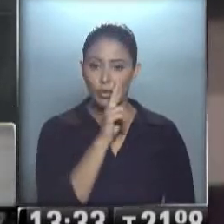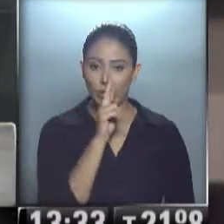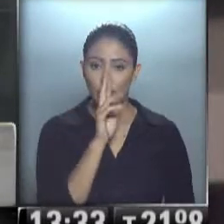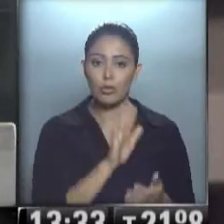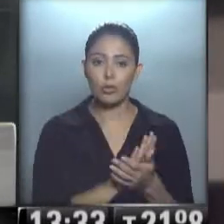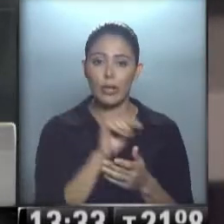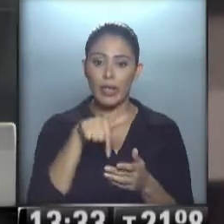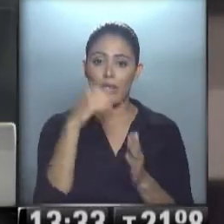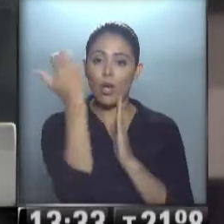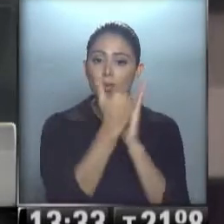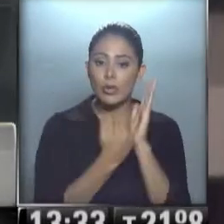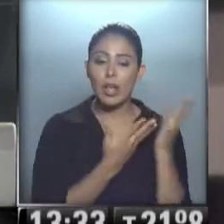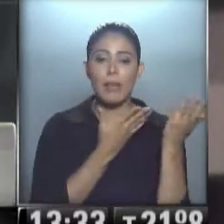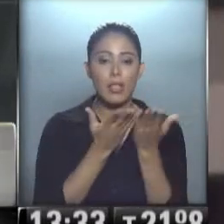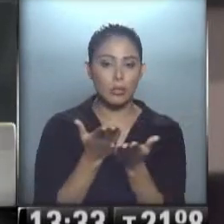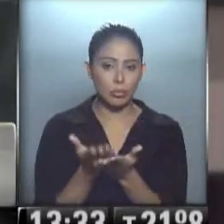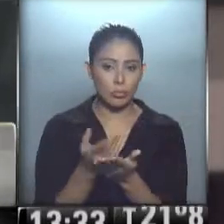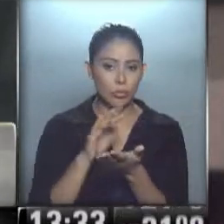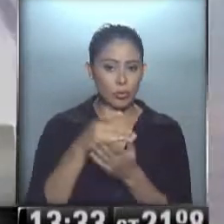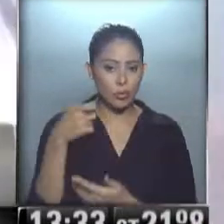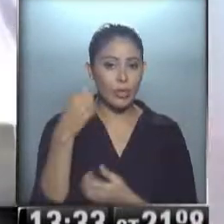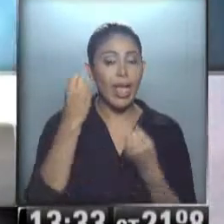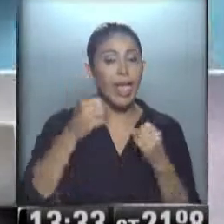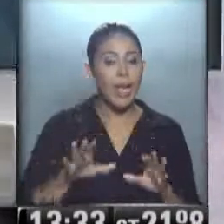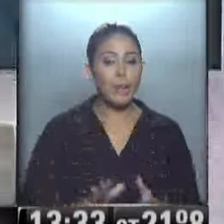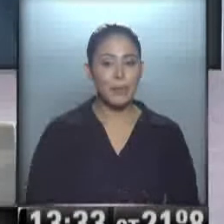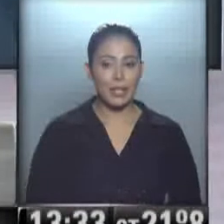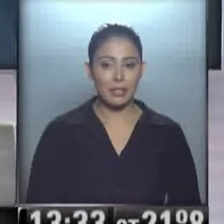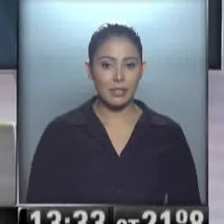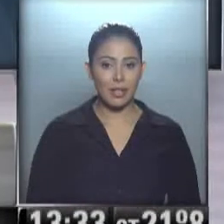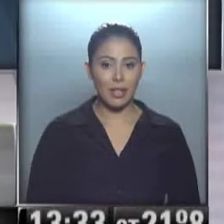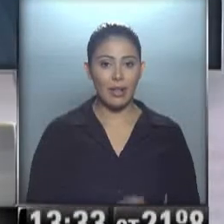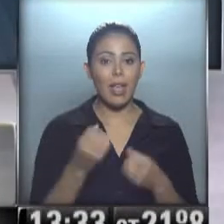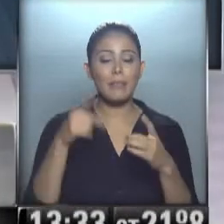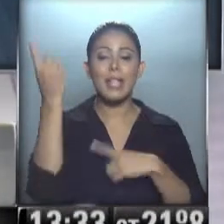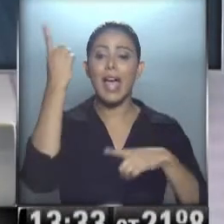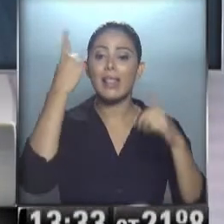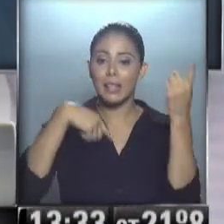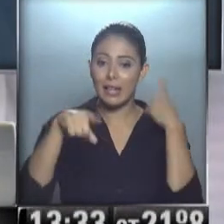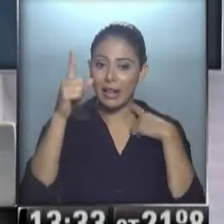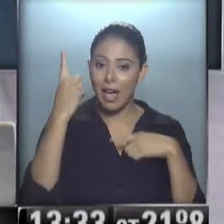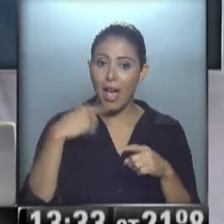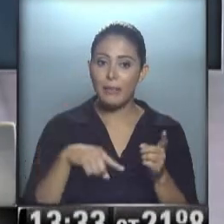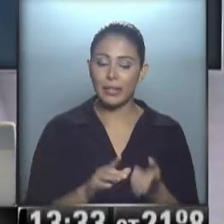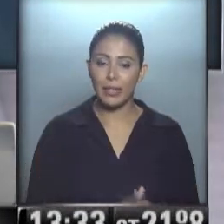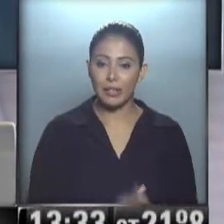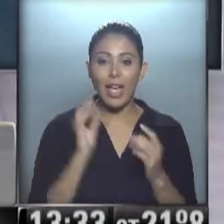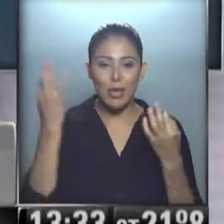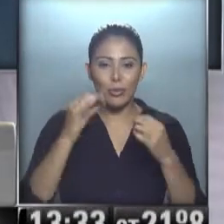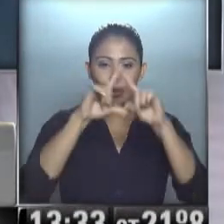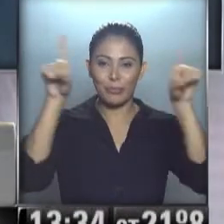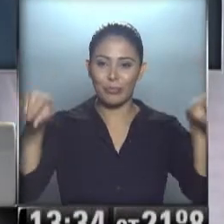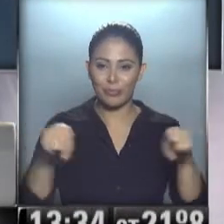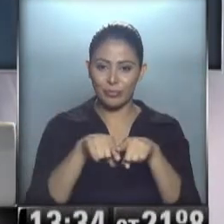a este programa de asistencia previsional, inició justamente el trámite bajo esta modalidad, ahí tenemos